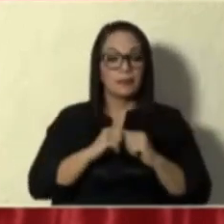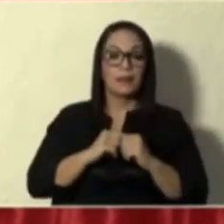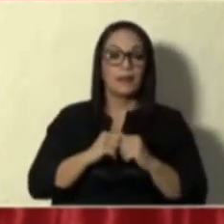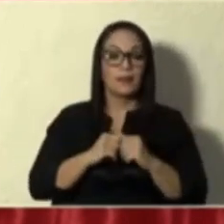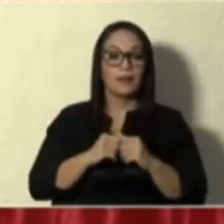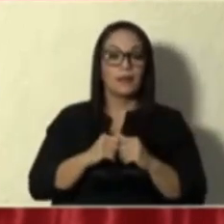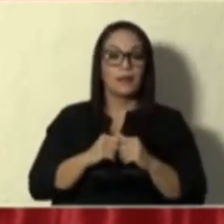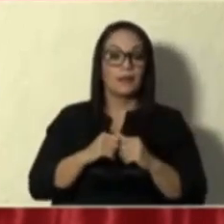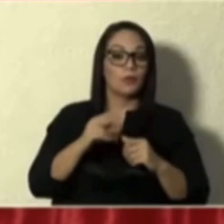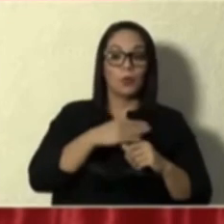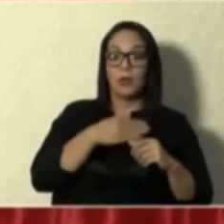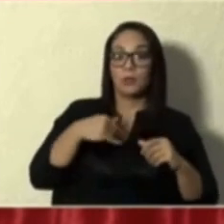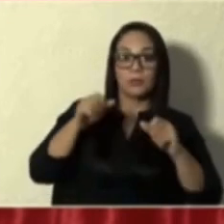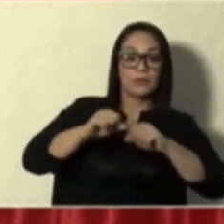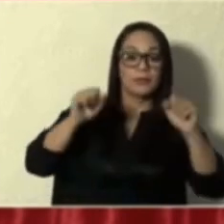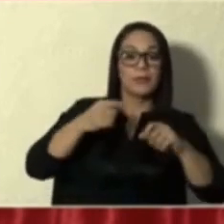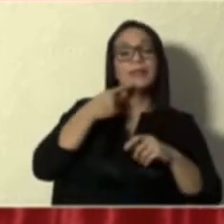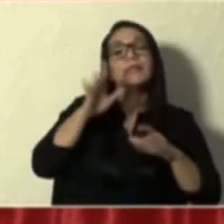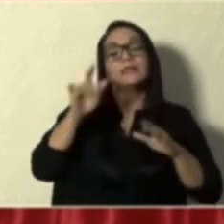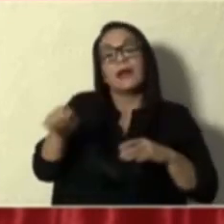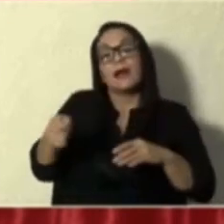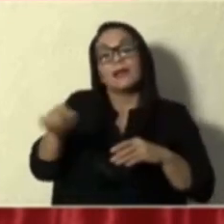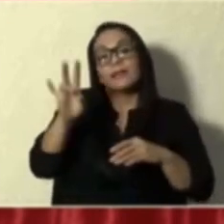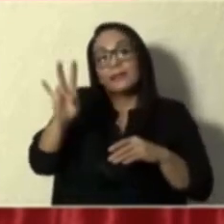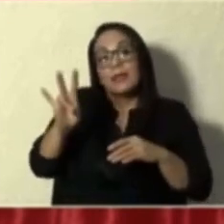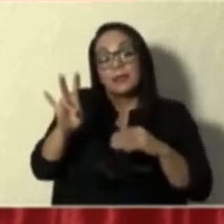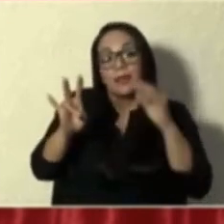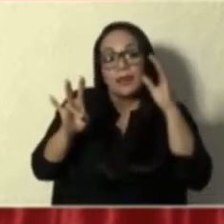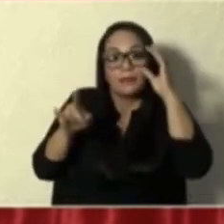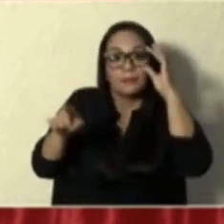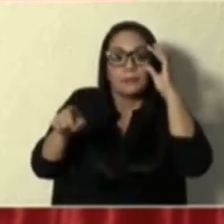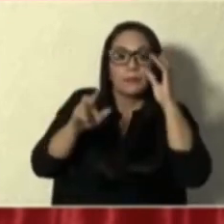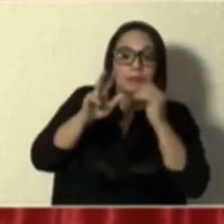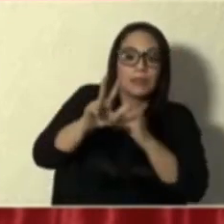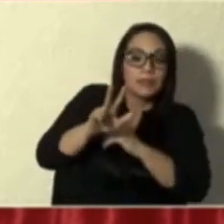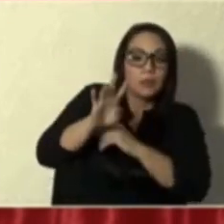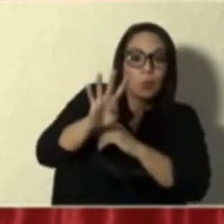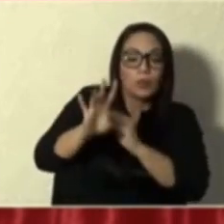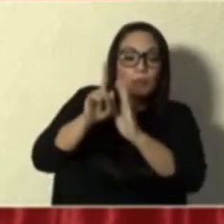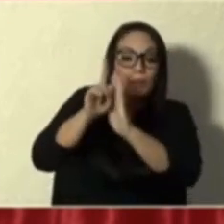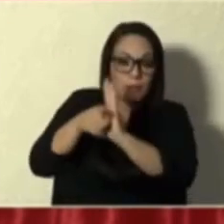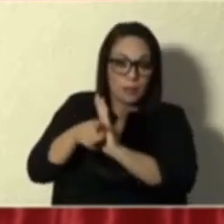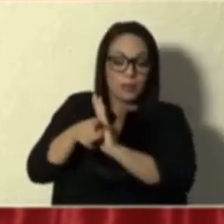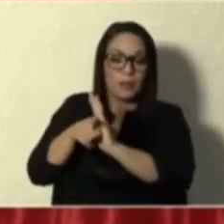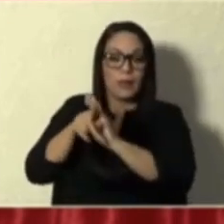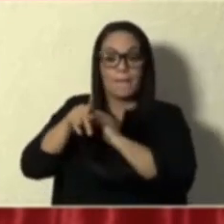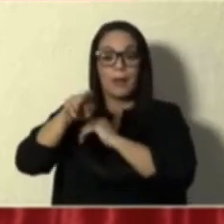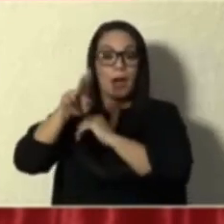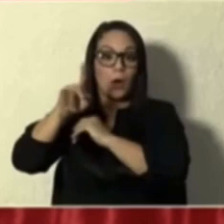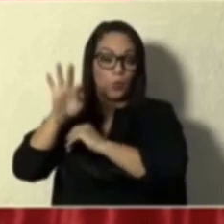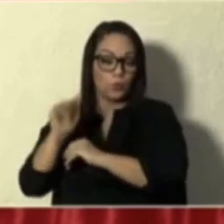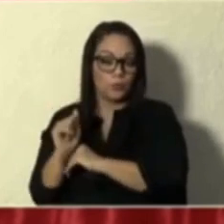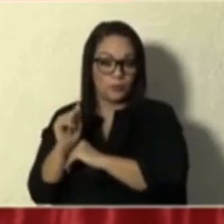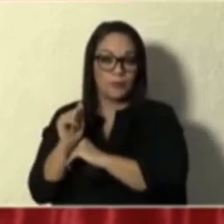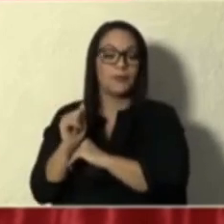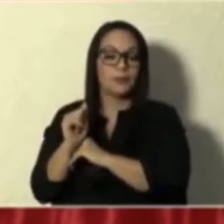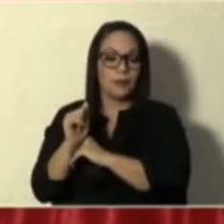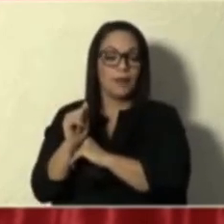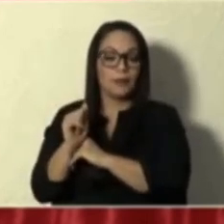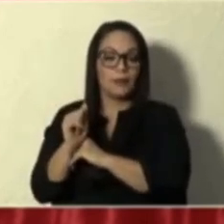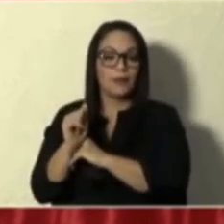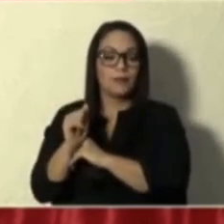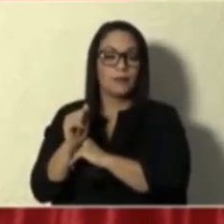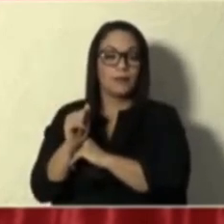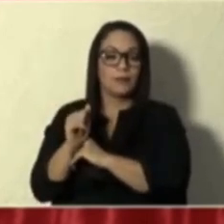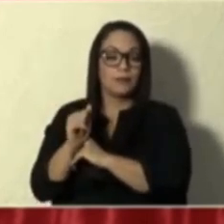gusta ese sistema, que Canal 7 con tres o cuatro minutos de pauta en lo que